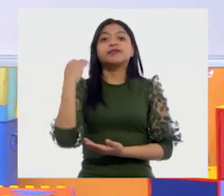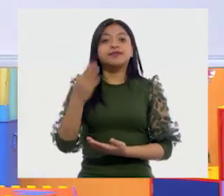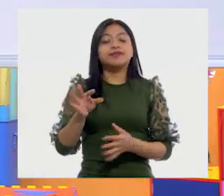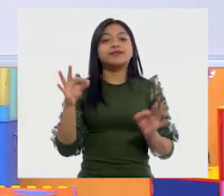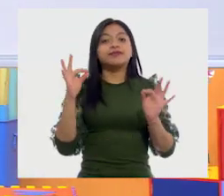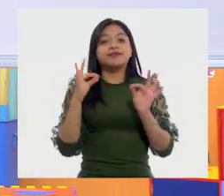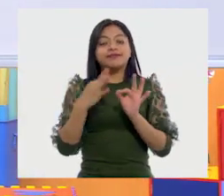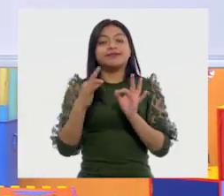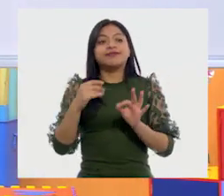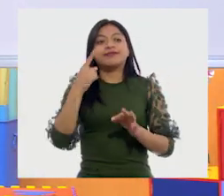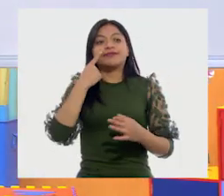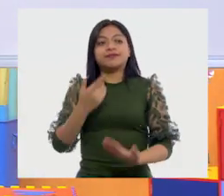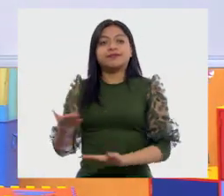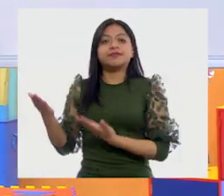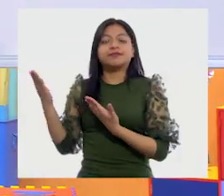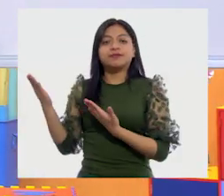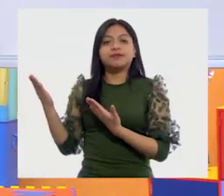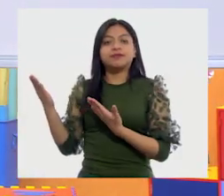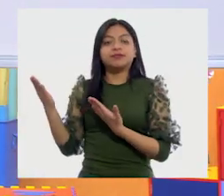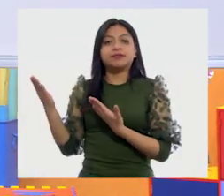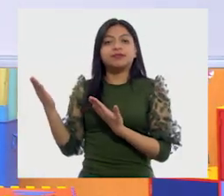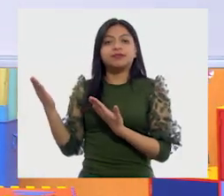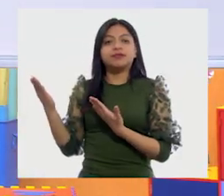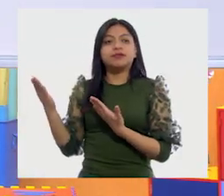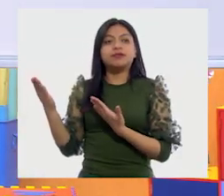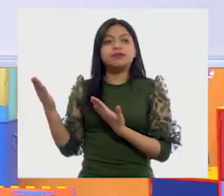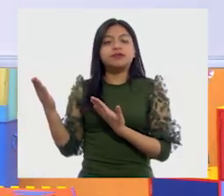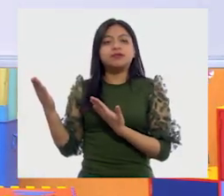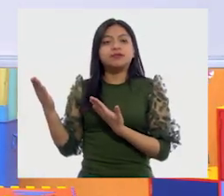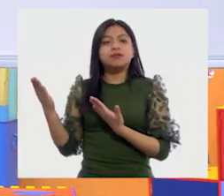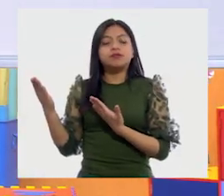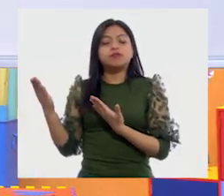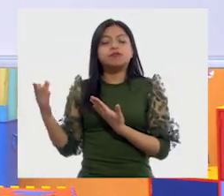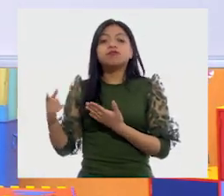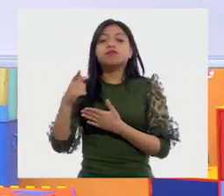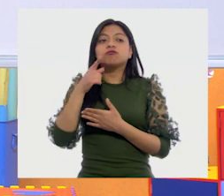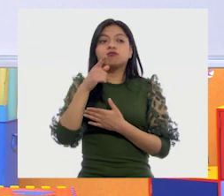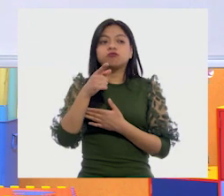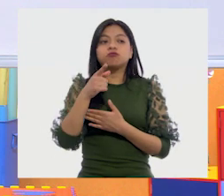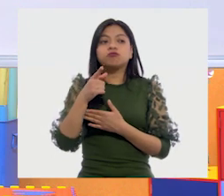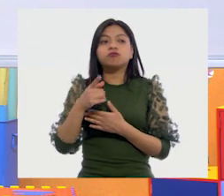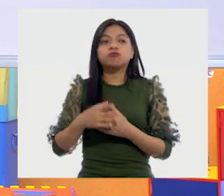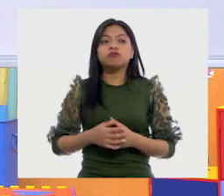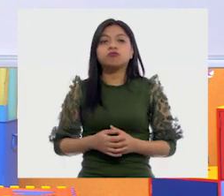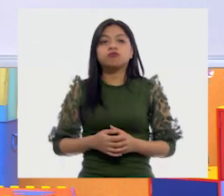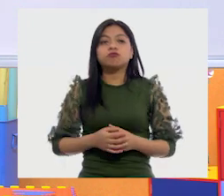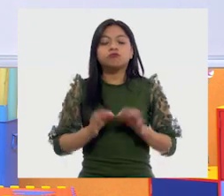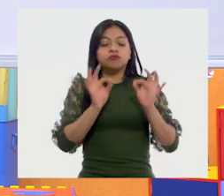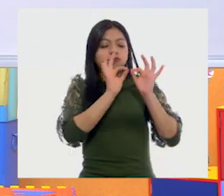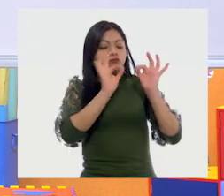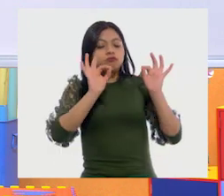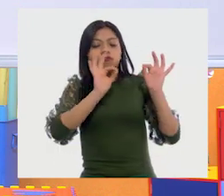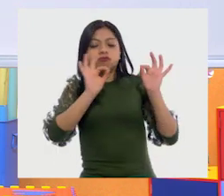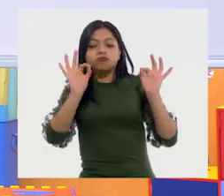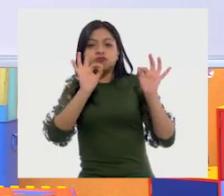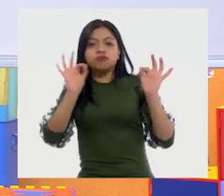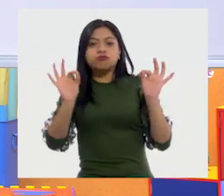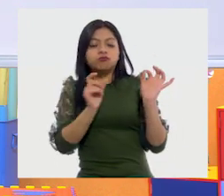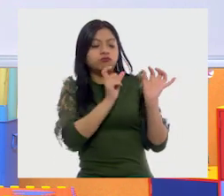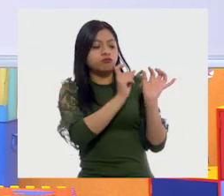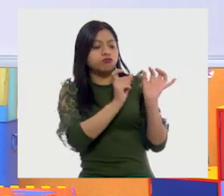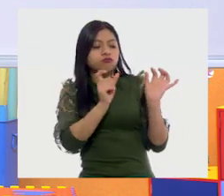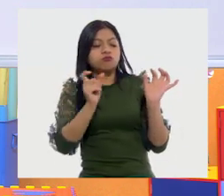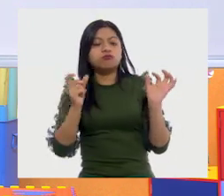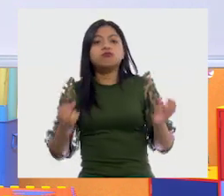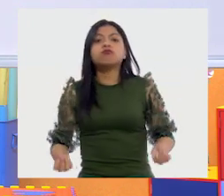sí. Quiero que veamos aquí y vamos a marcar ahora el artístico con palmadas. Y quiero que me digan